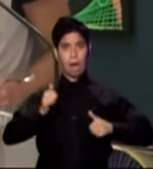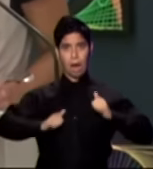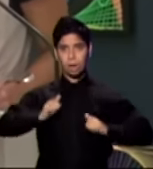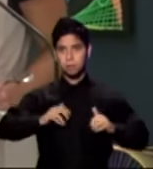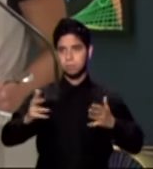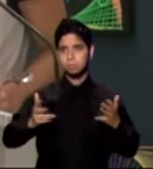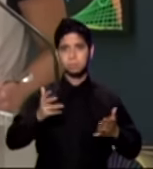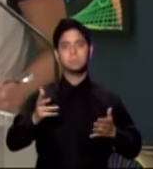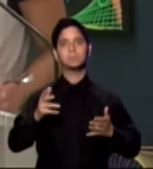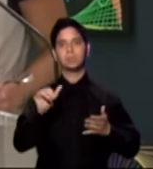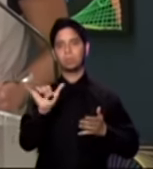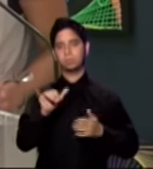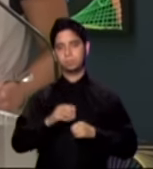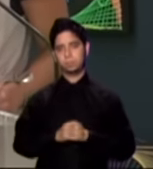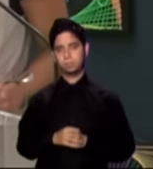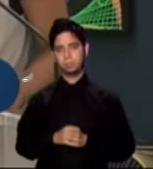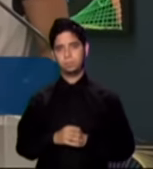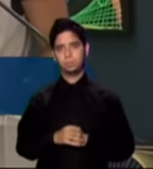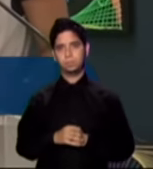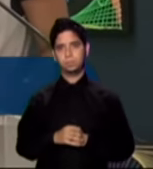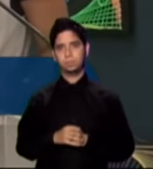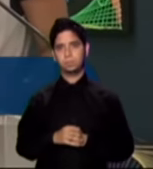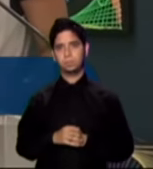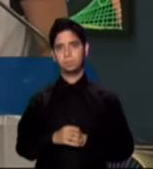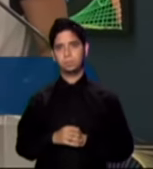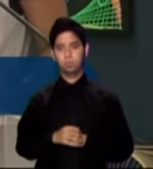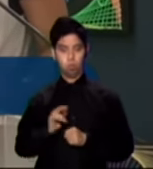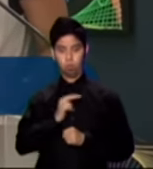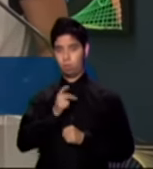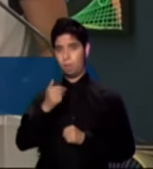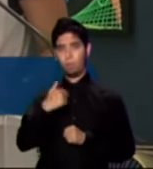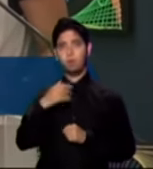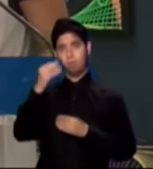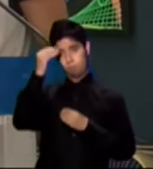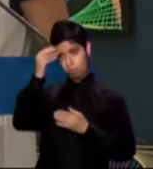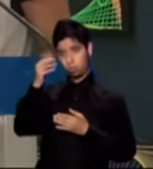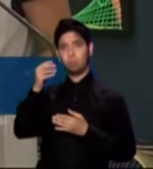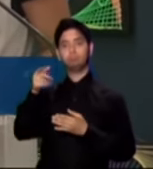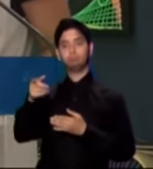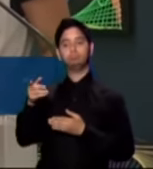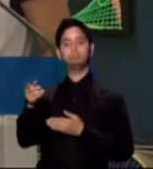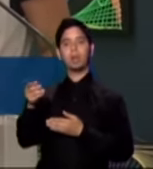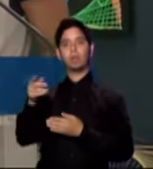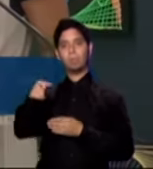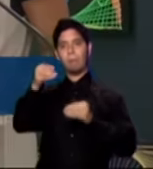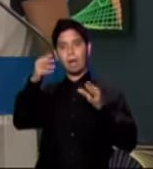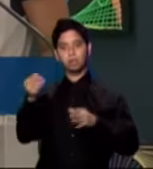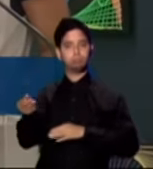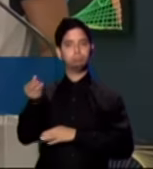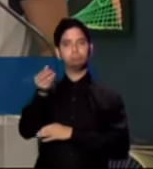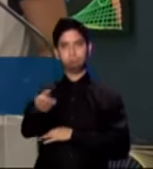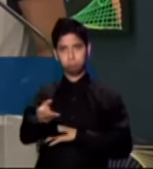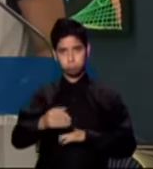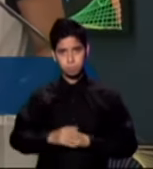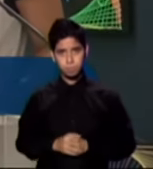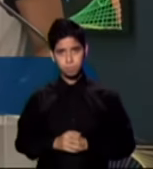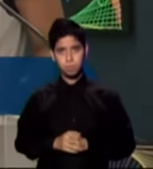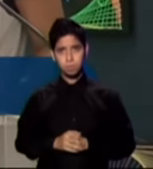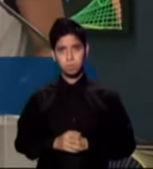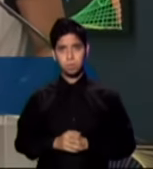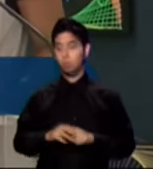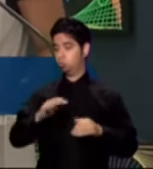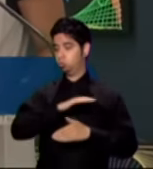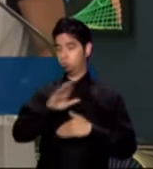un disco duro a cada uno de los maestros con material, con contenidos de WIPR, una manera también de que los contenidos que realiza la